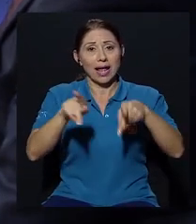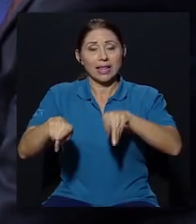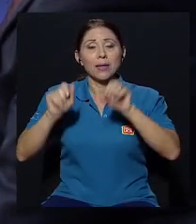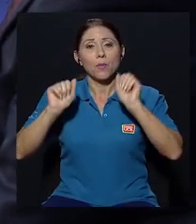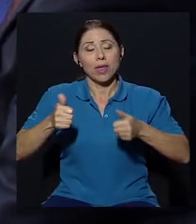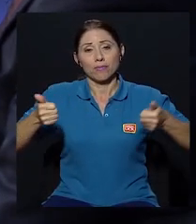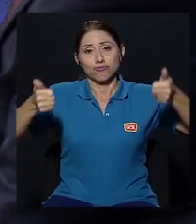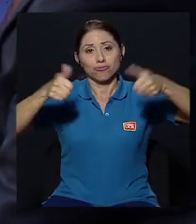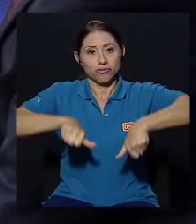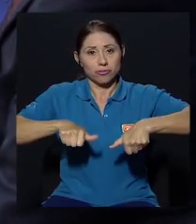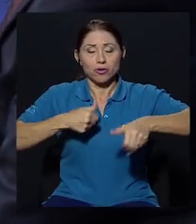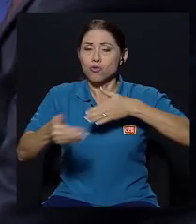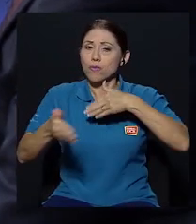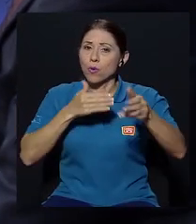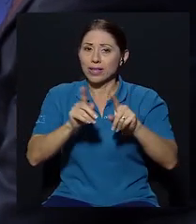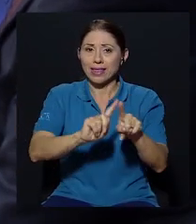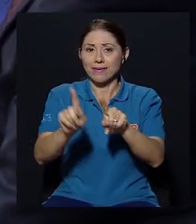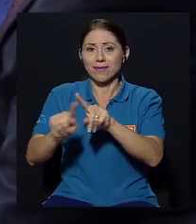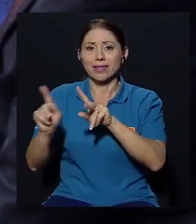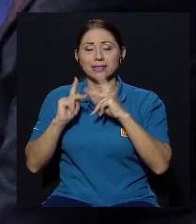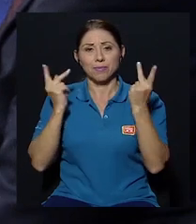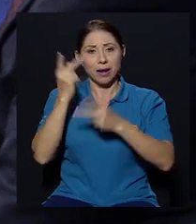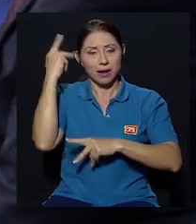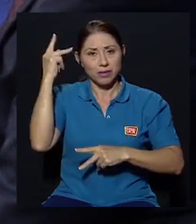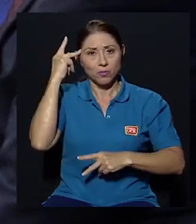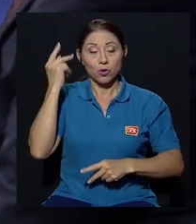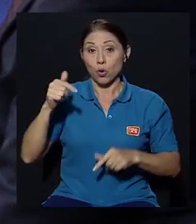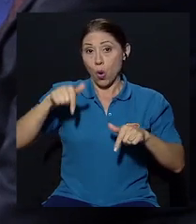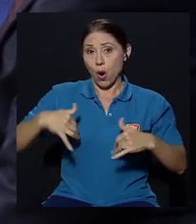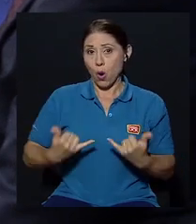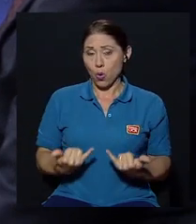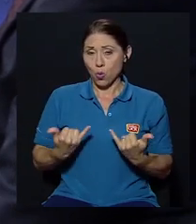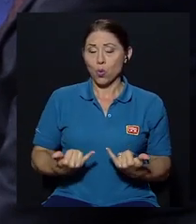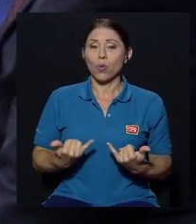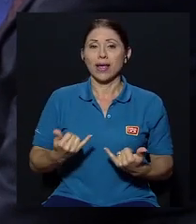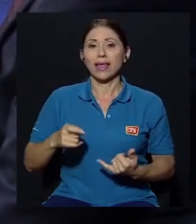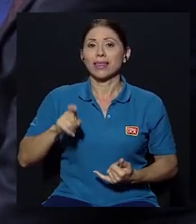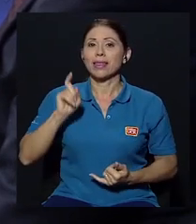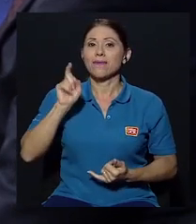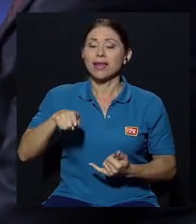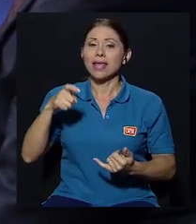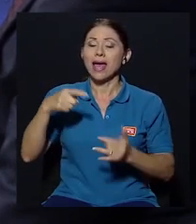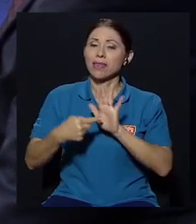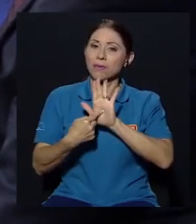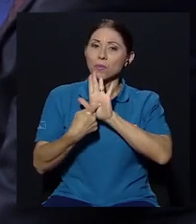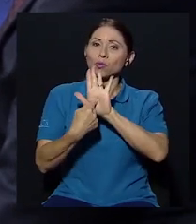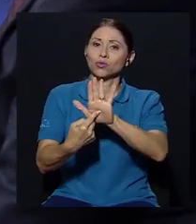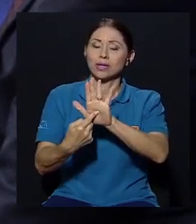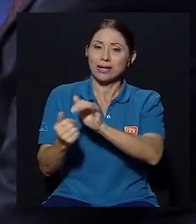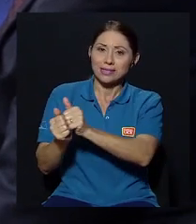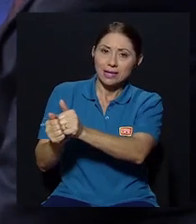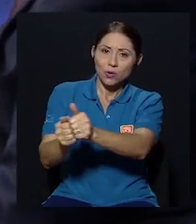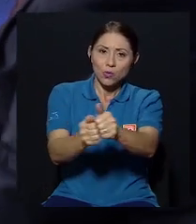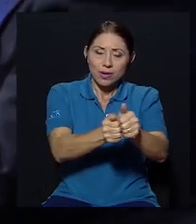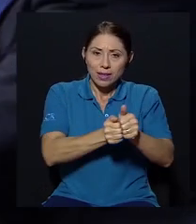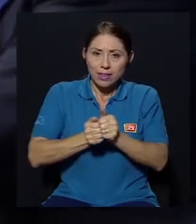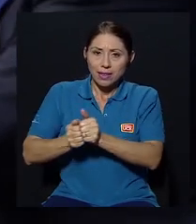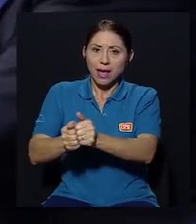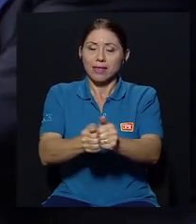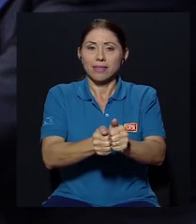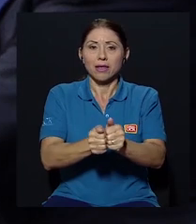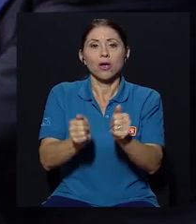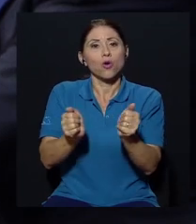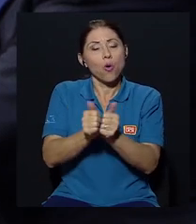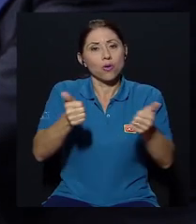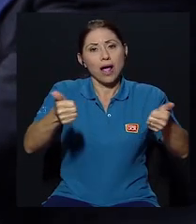acuerdo aunque pertenezcan a diferentes partidos políticos hoy por hoy yo diría que debería debería demostrarse esa unidad desde